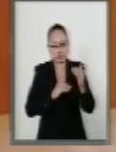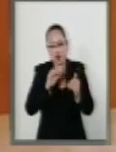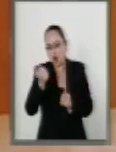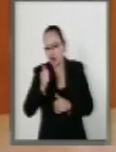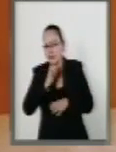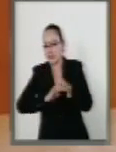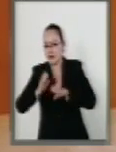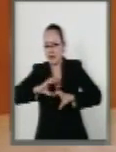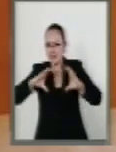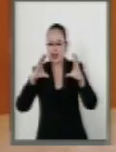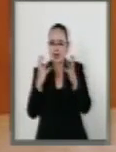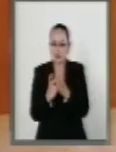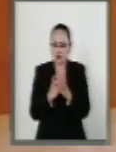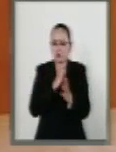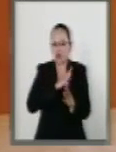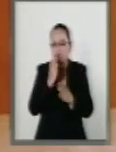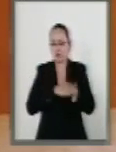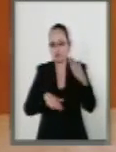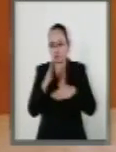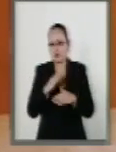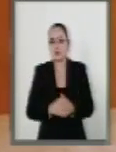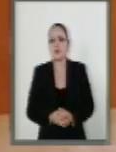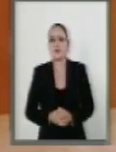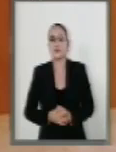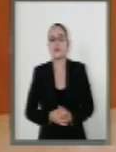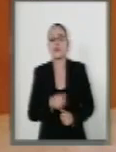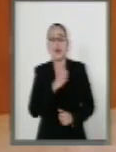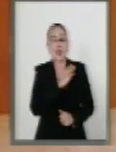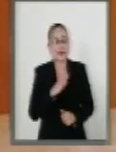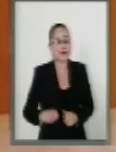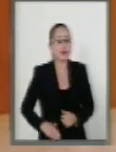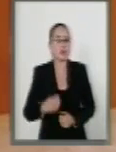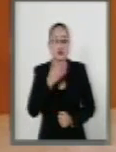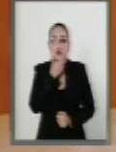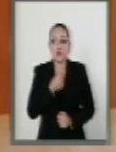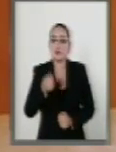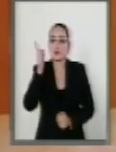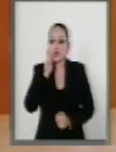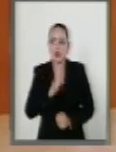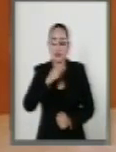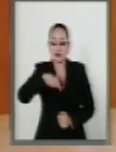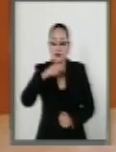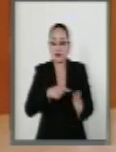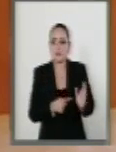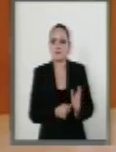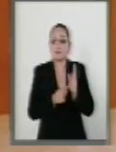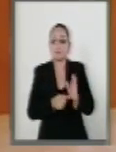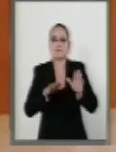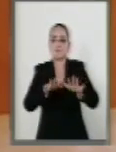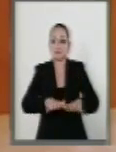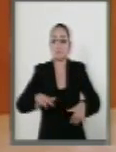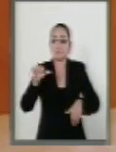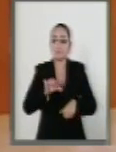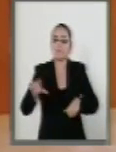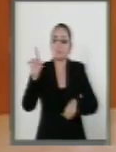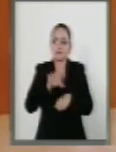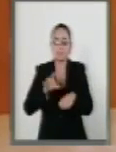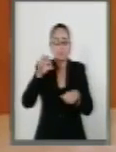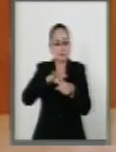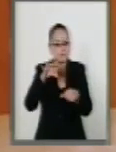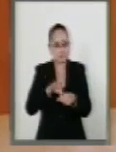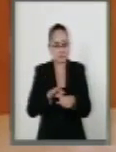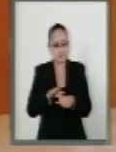empresas globalmente. Los candidatos y las candidatas que se ponen a consideración en este Pleno y que hoy votaremos,